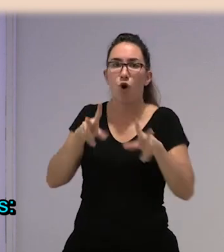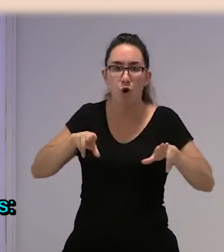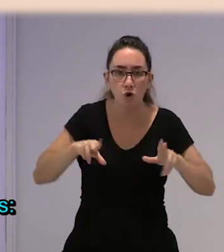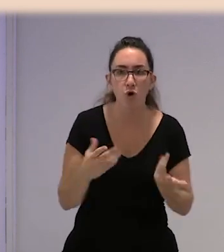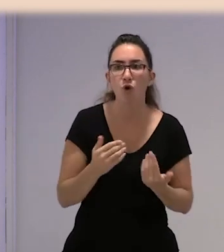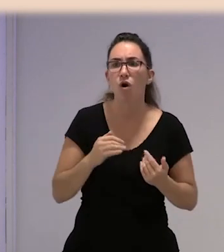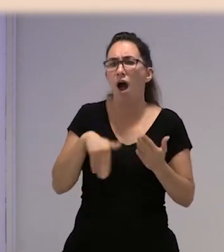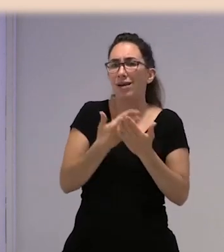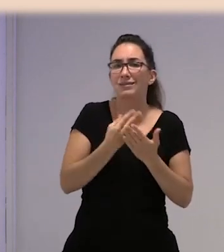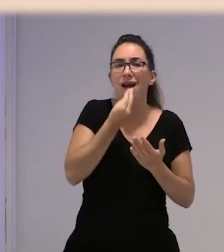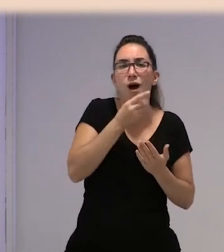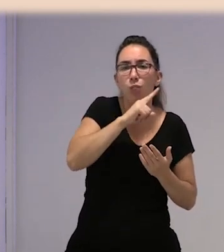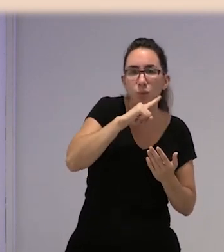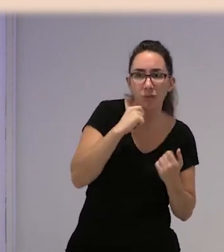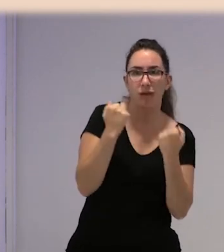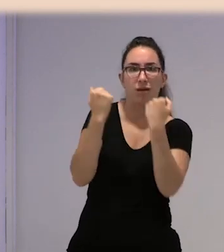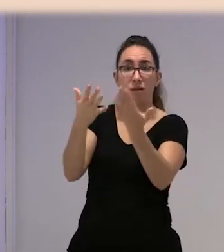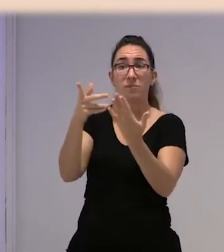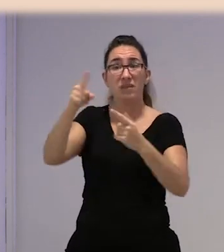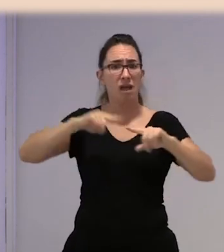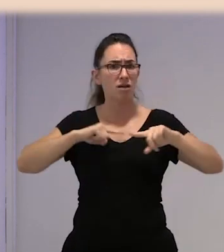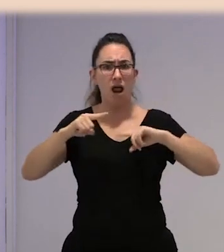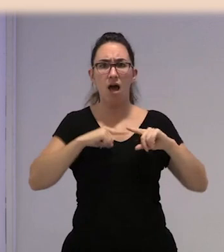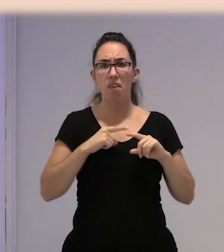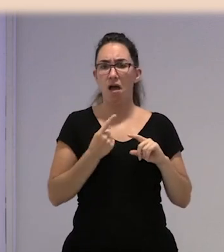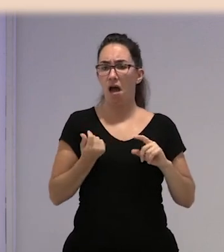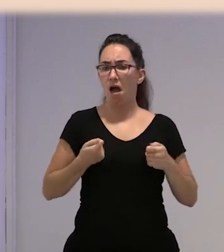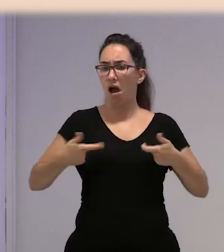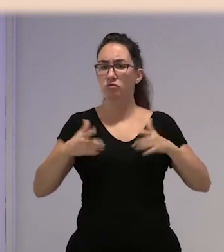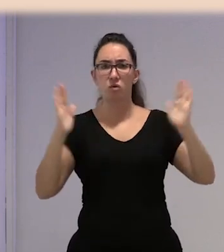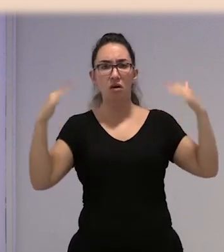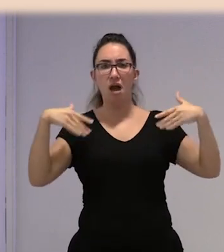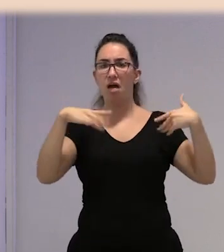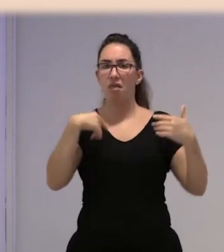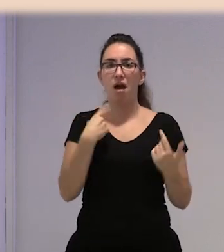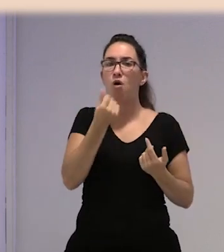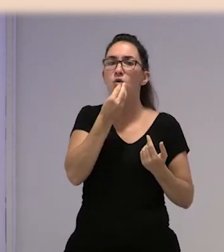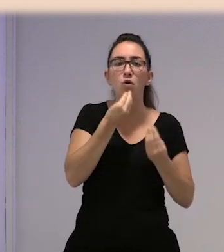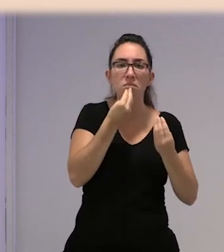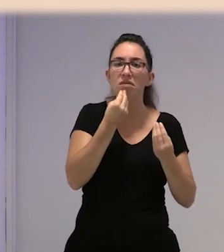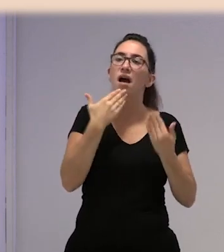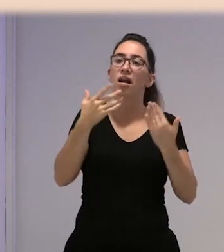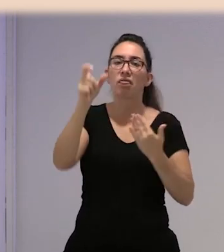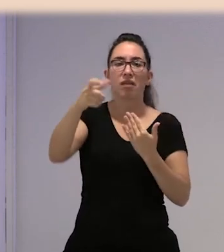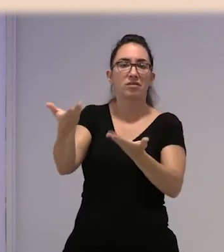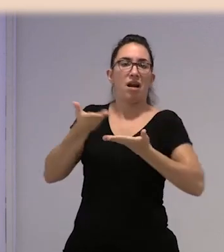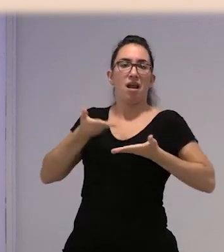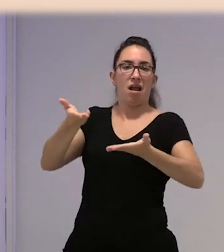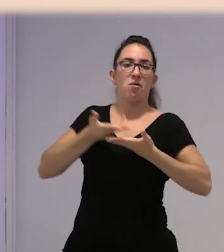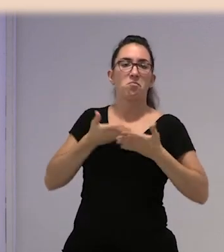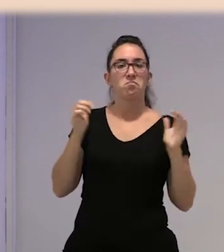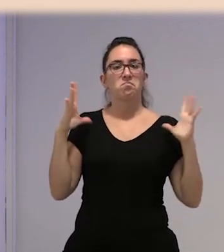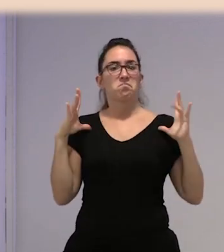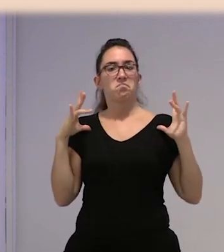comida dulce. O sea, la encargada no gasta un duro durante toda la campaña, porque come de todo lo que le traen las mujeres. Y mientras que están trabajando aquí,